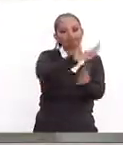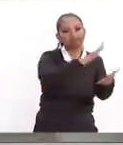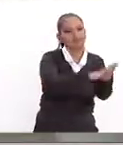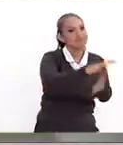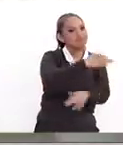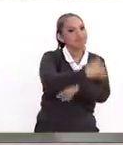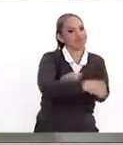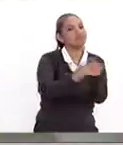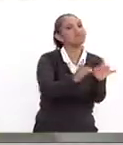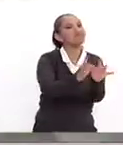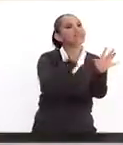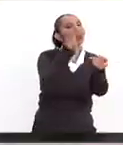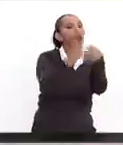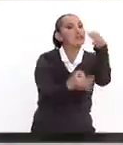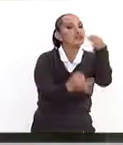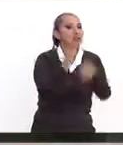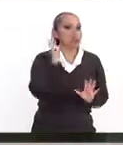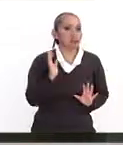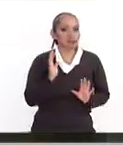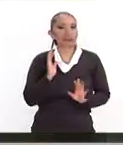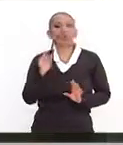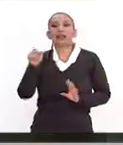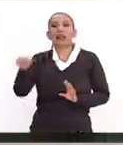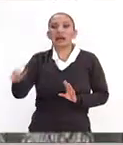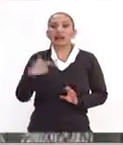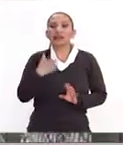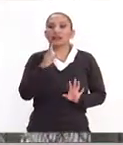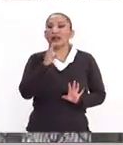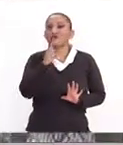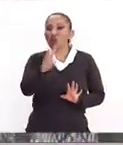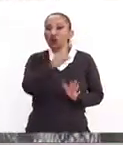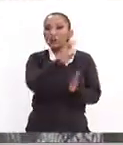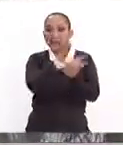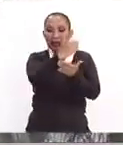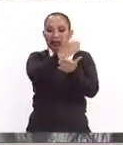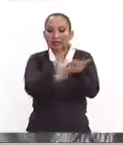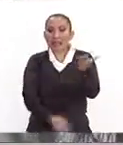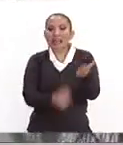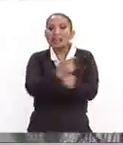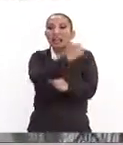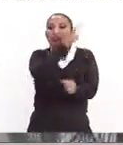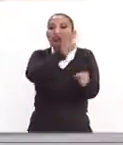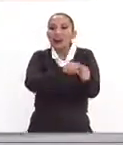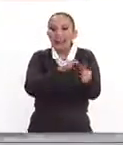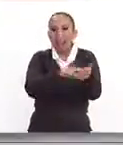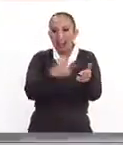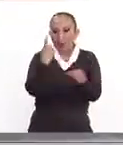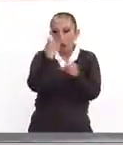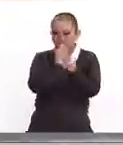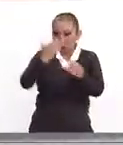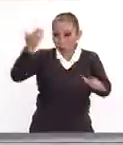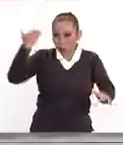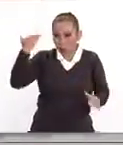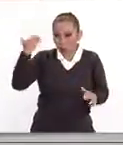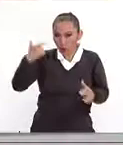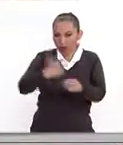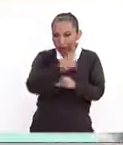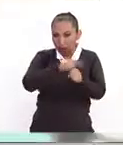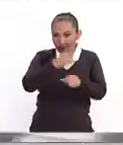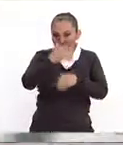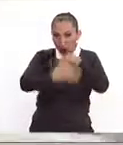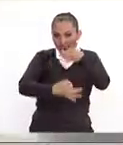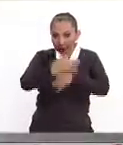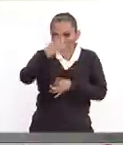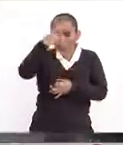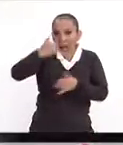libertad. Yo creo que la base legal está, la ley nacional que es del año pasado, la ley nacional de justicia